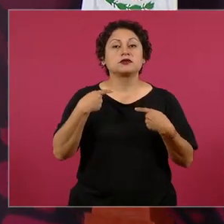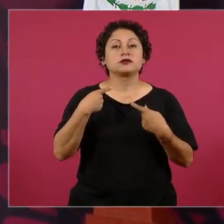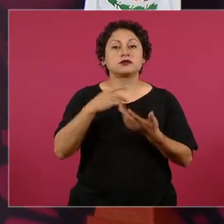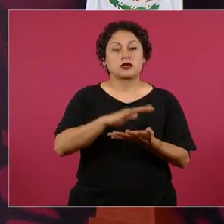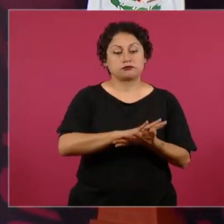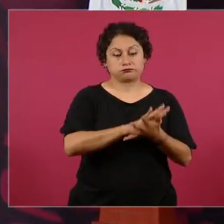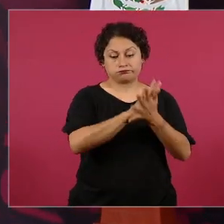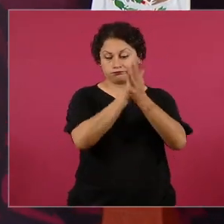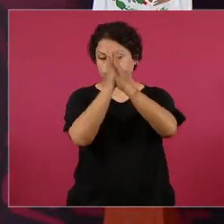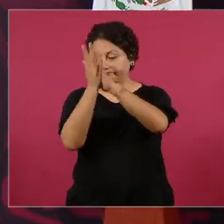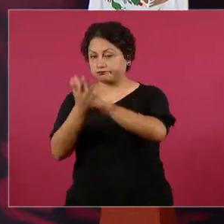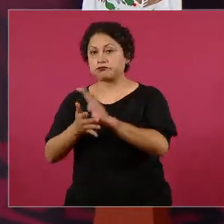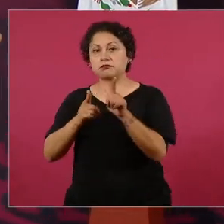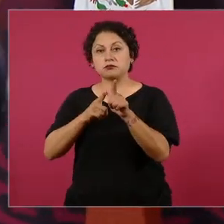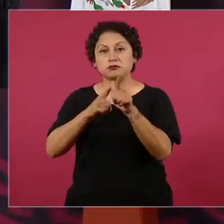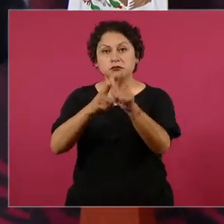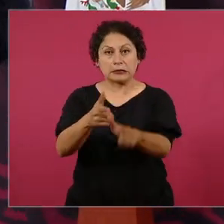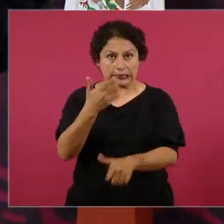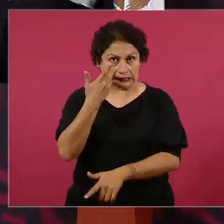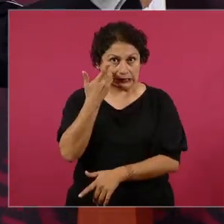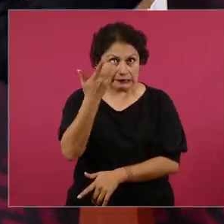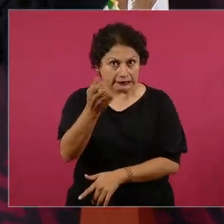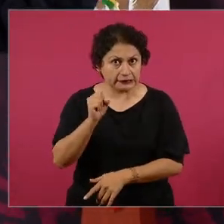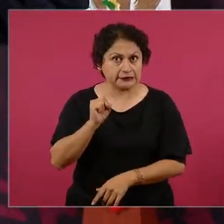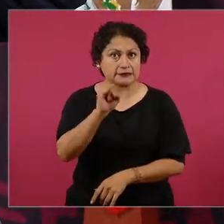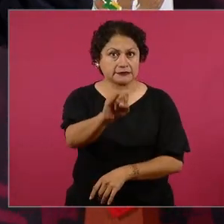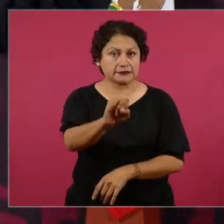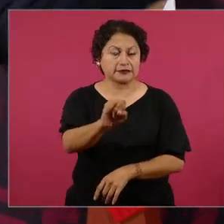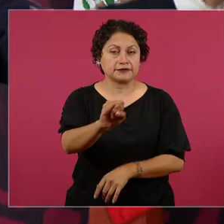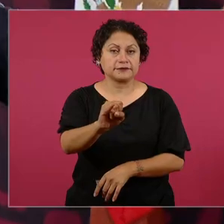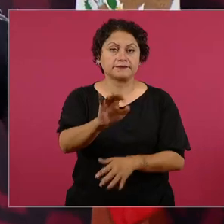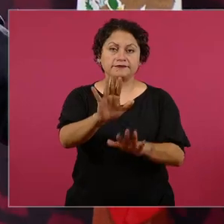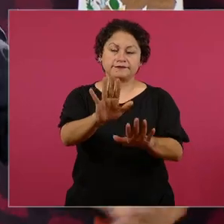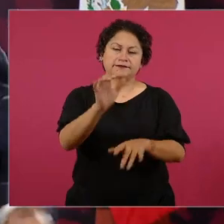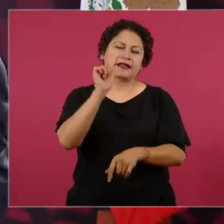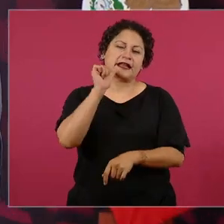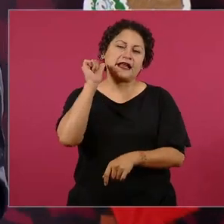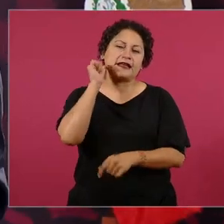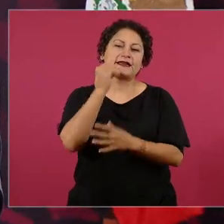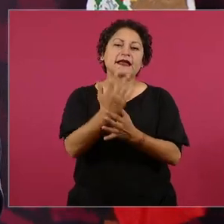ayer porque dice se está polarizando México